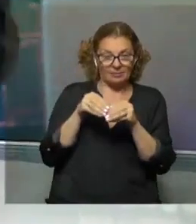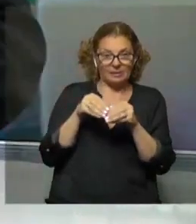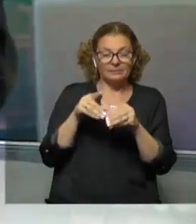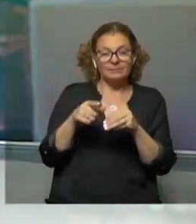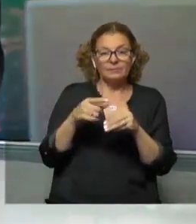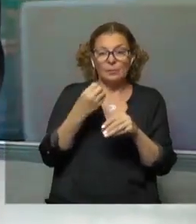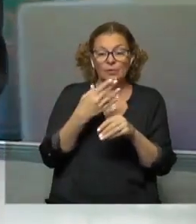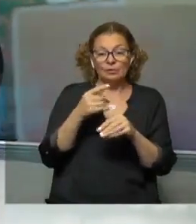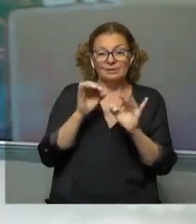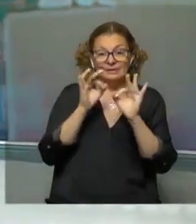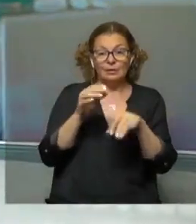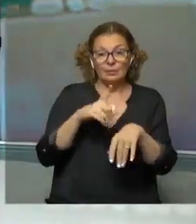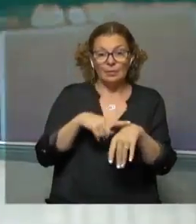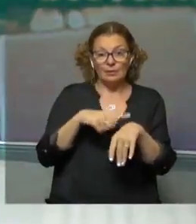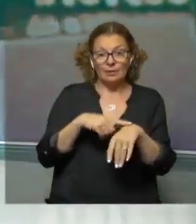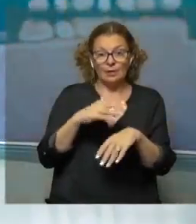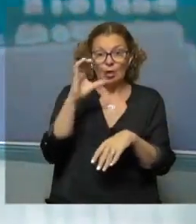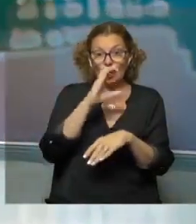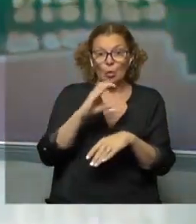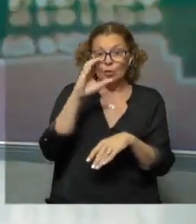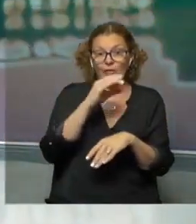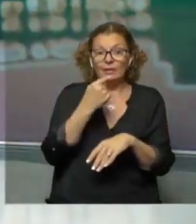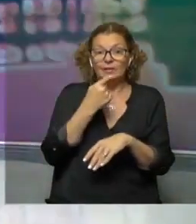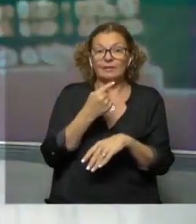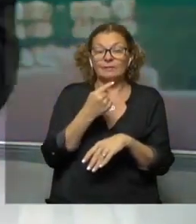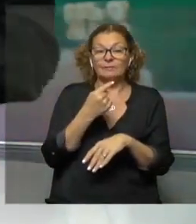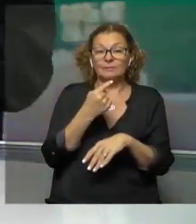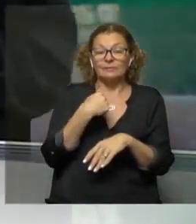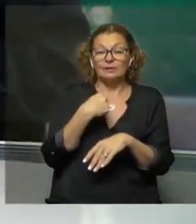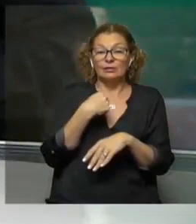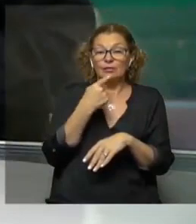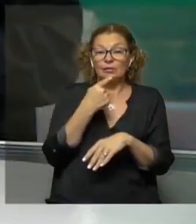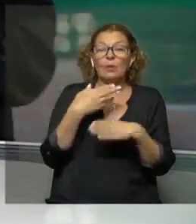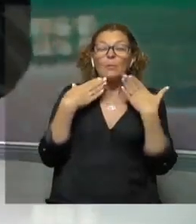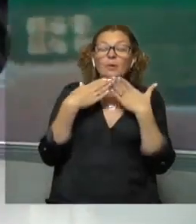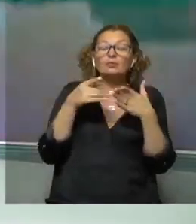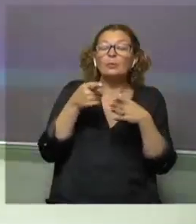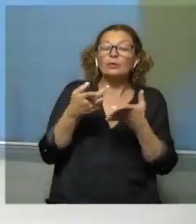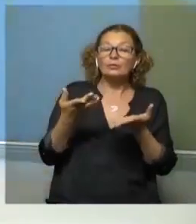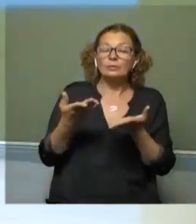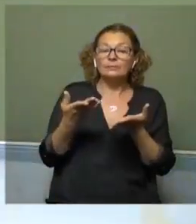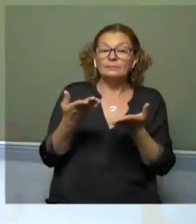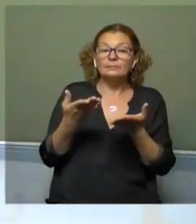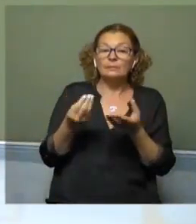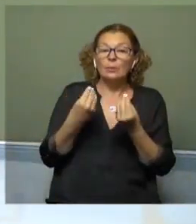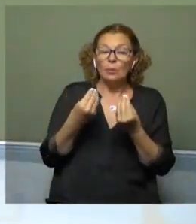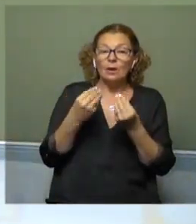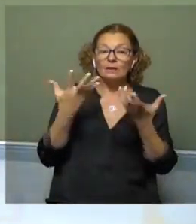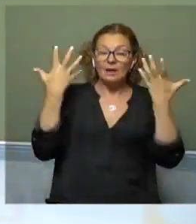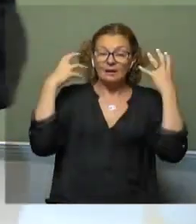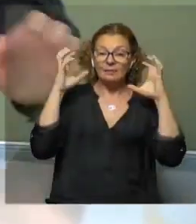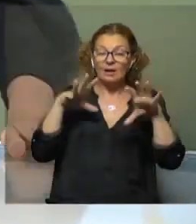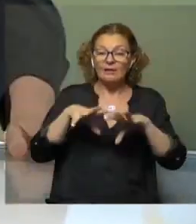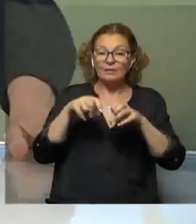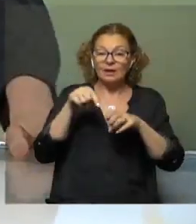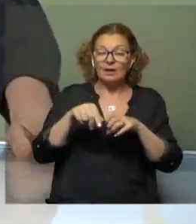Bueno, llegó el momento de curiosear. Sí, porque Noelia, yo te digo, si yo te pregunto a vos, ¿cuáles animales vivían en el